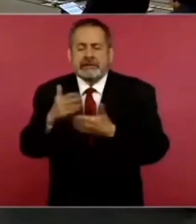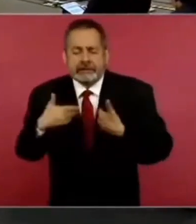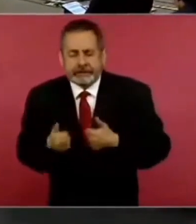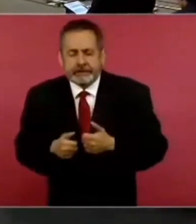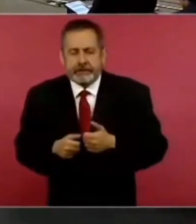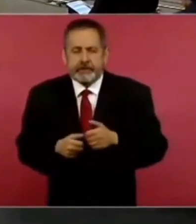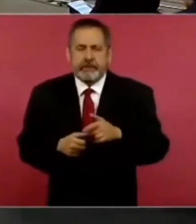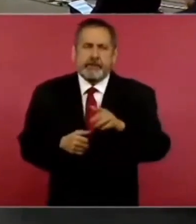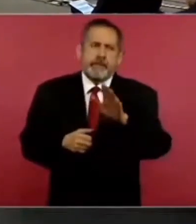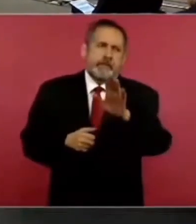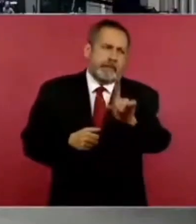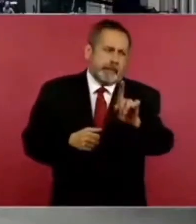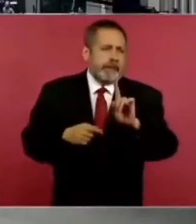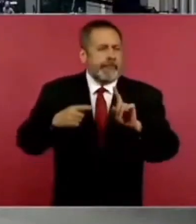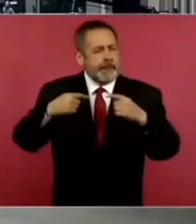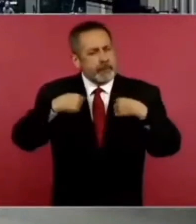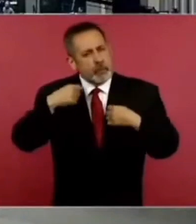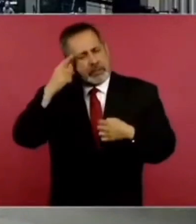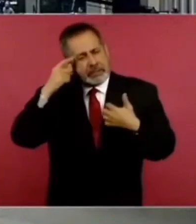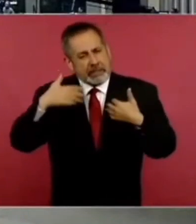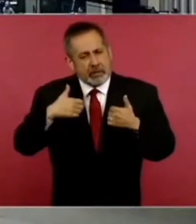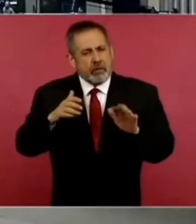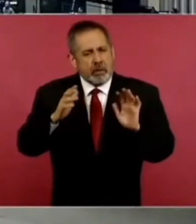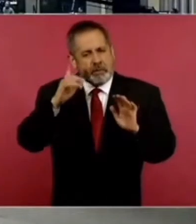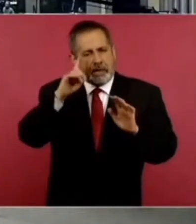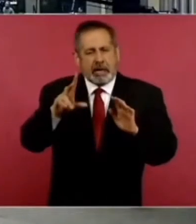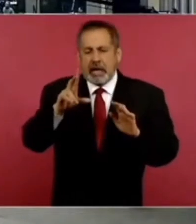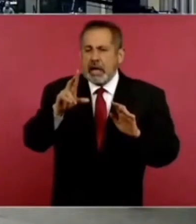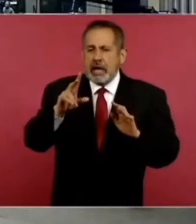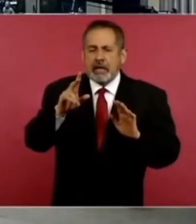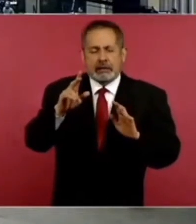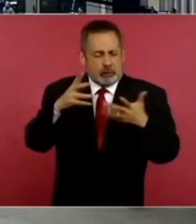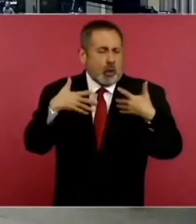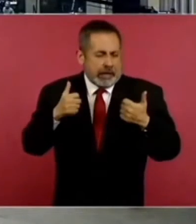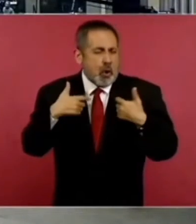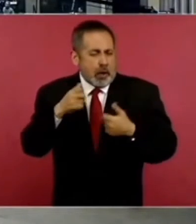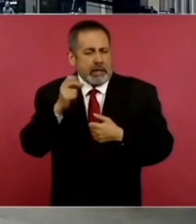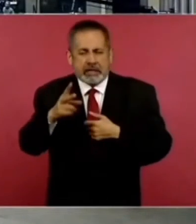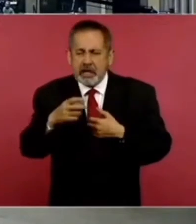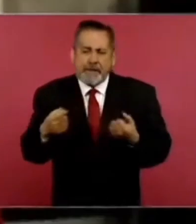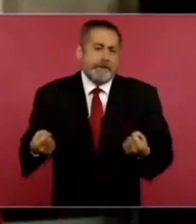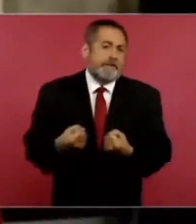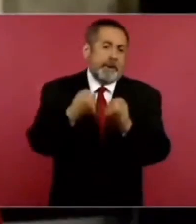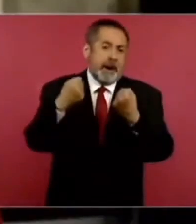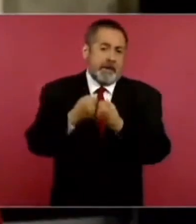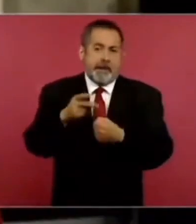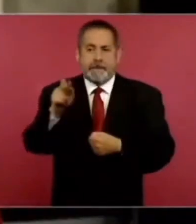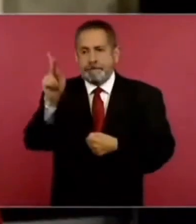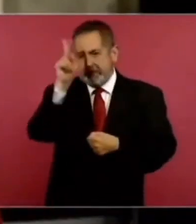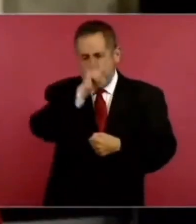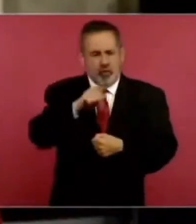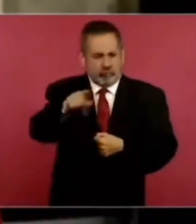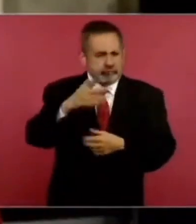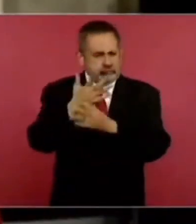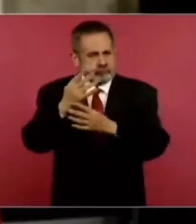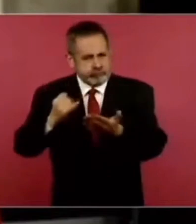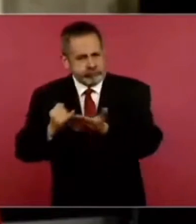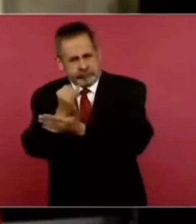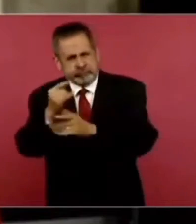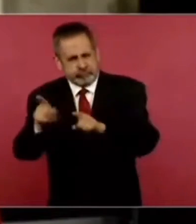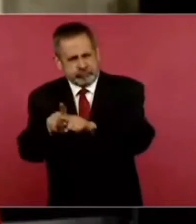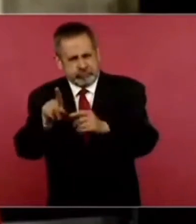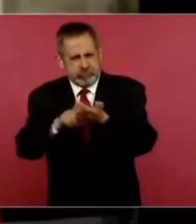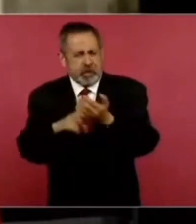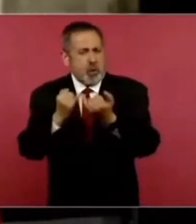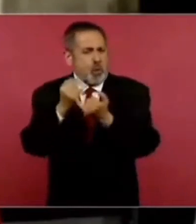una lógica en ese sentido de evitar un enfrentamiento, tipo la decisión que se tomó en el